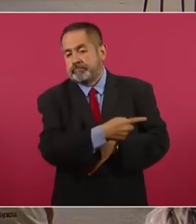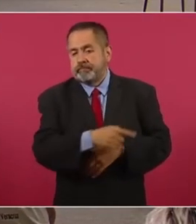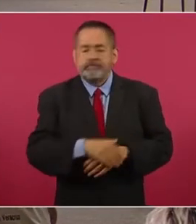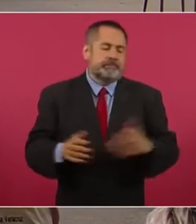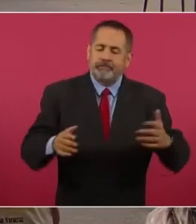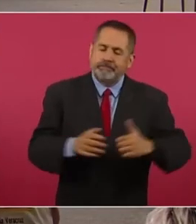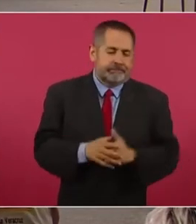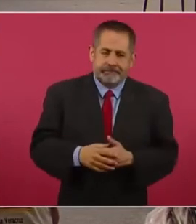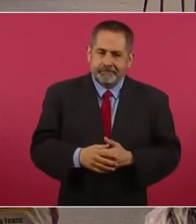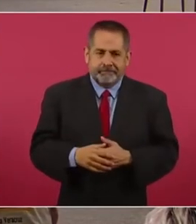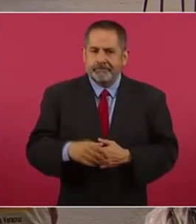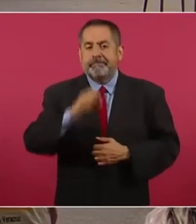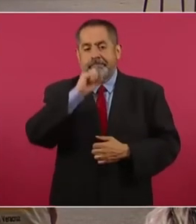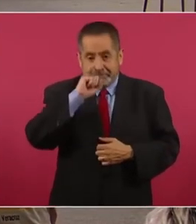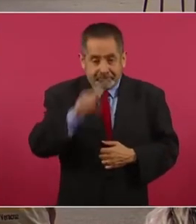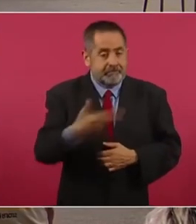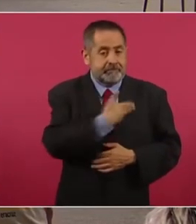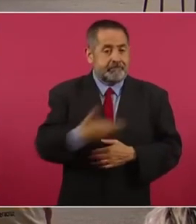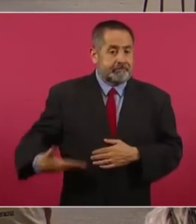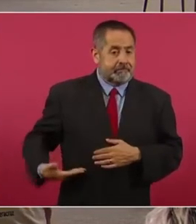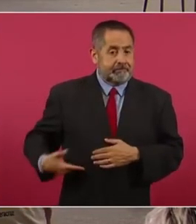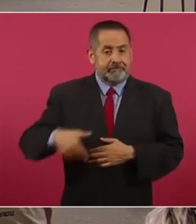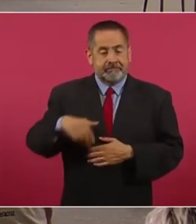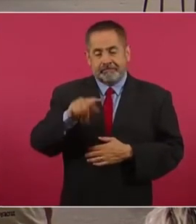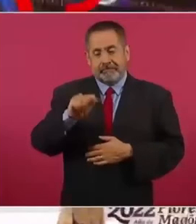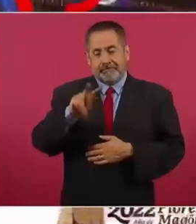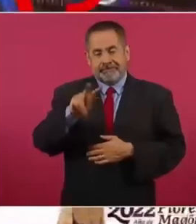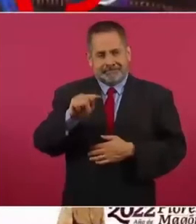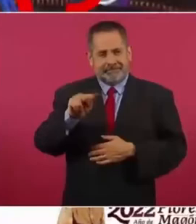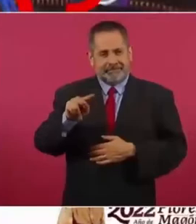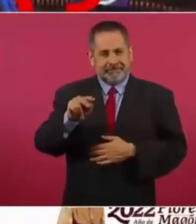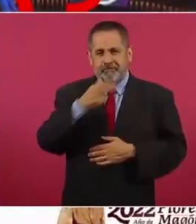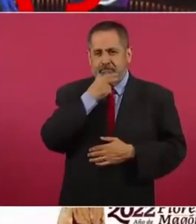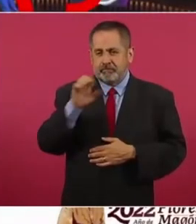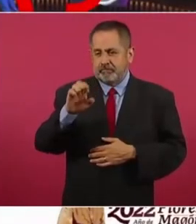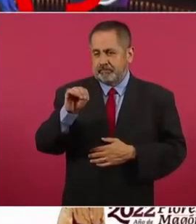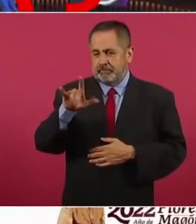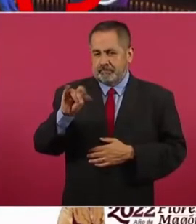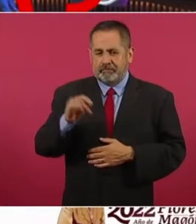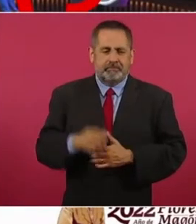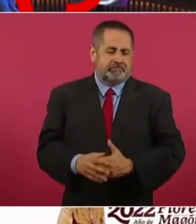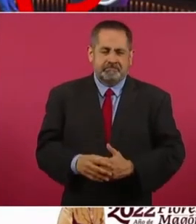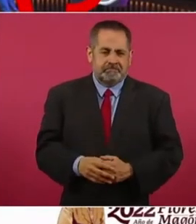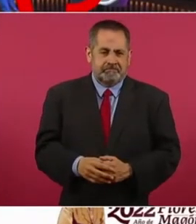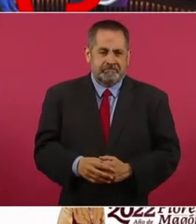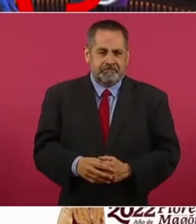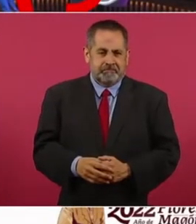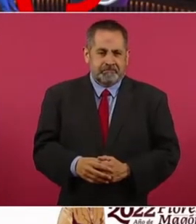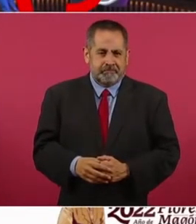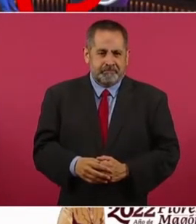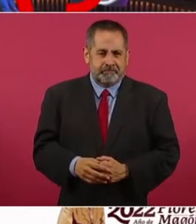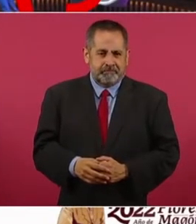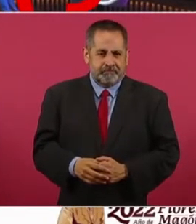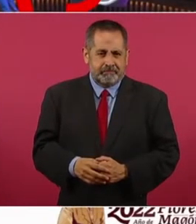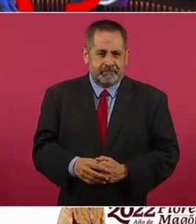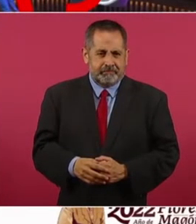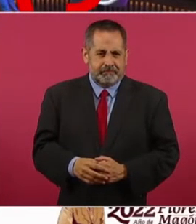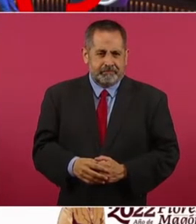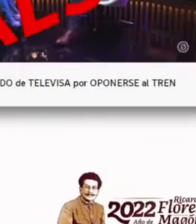Emilio Azcárraga, presidente del Consejo de Administración de Televisa, lo desmintió en su cuenta de Twitter.